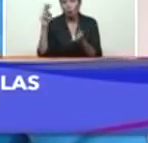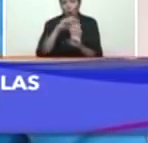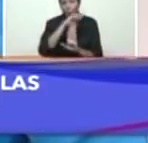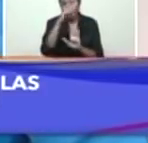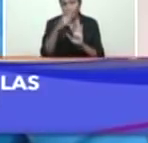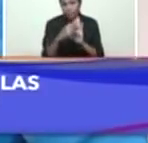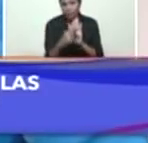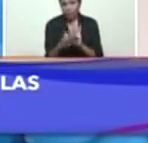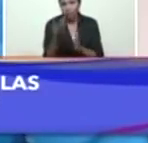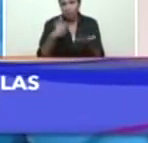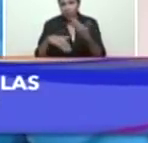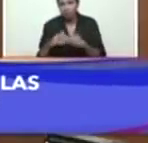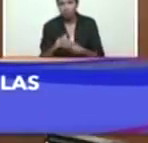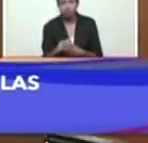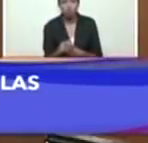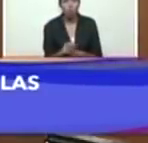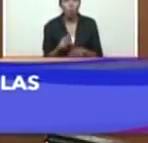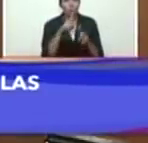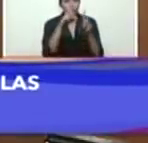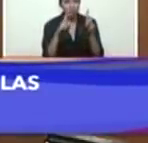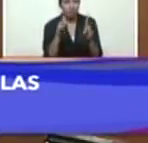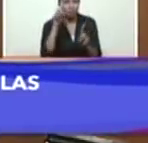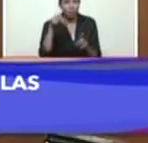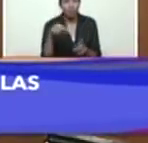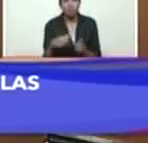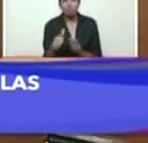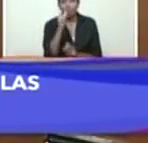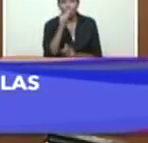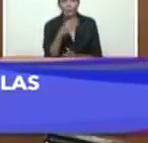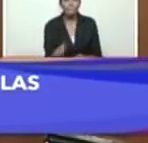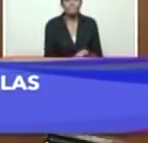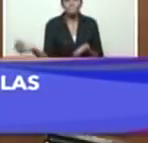eléctrico como el servicio del agua. Correcto, volver en resistencia,